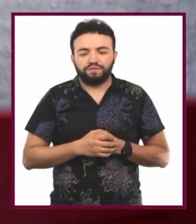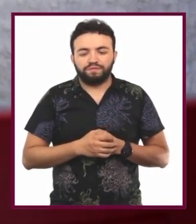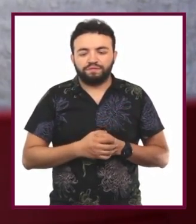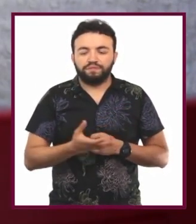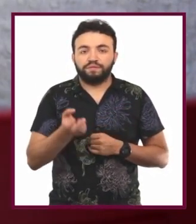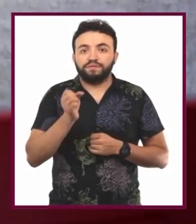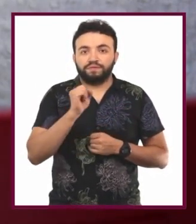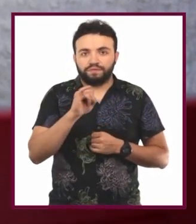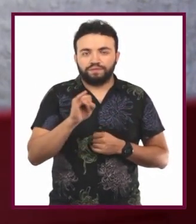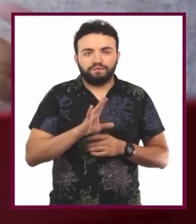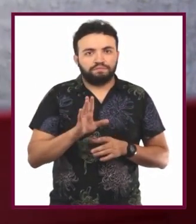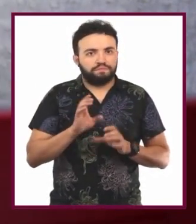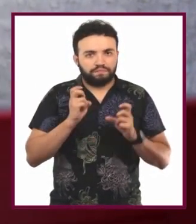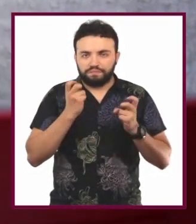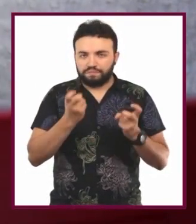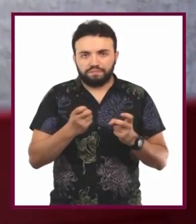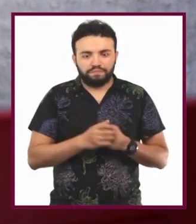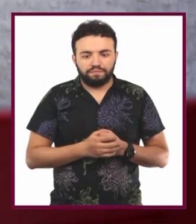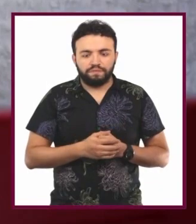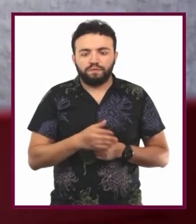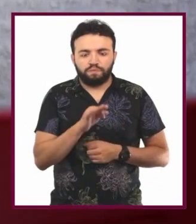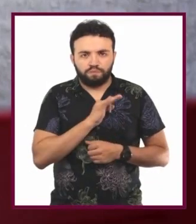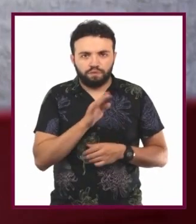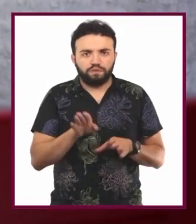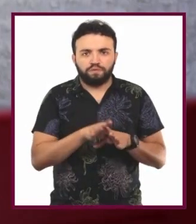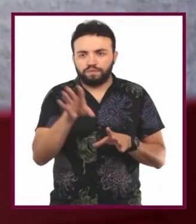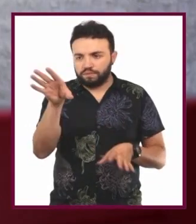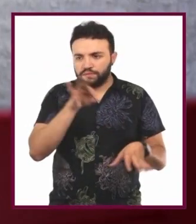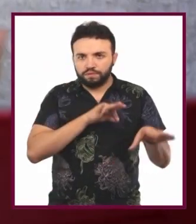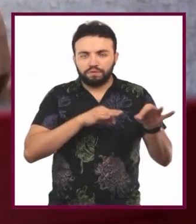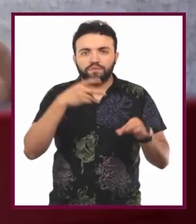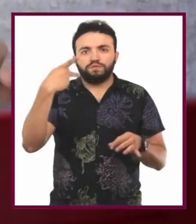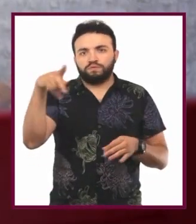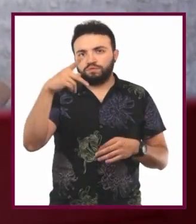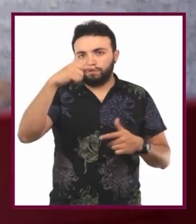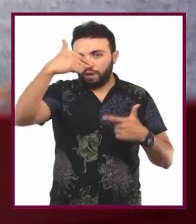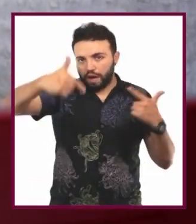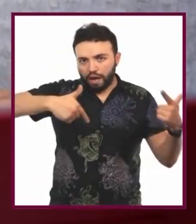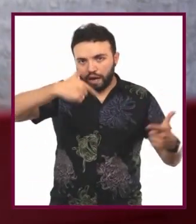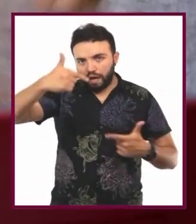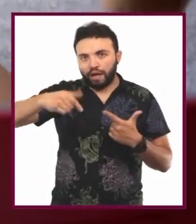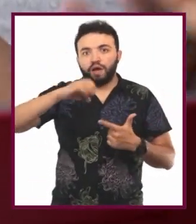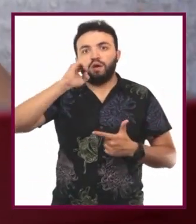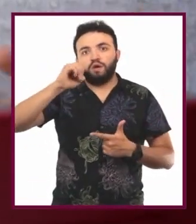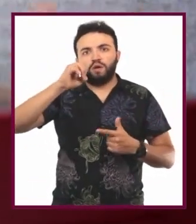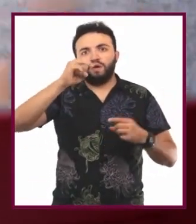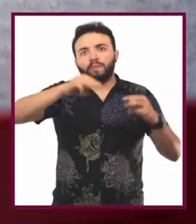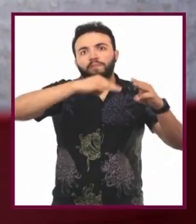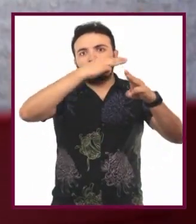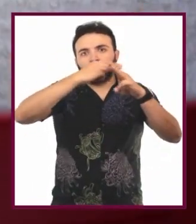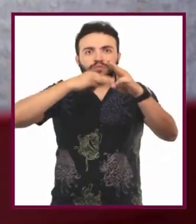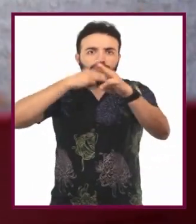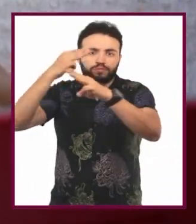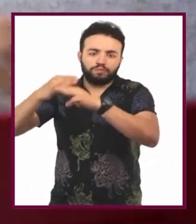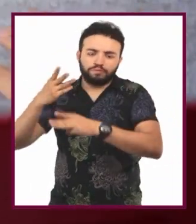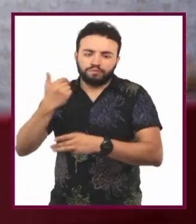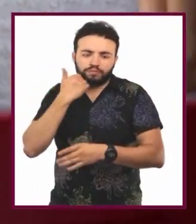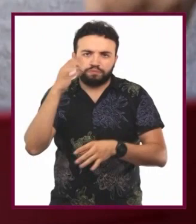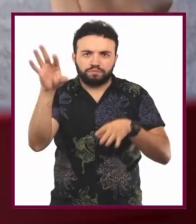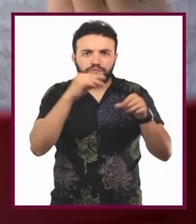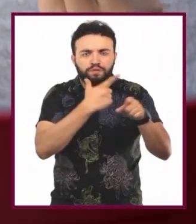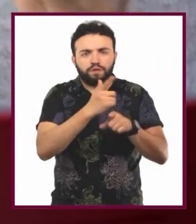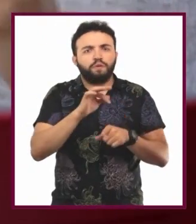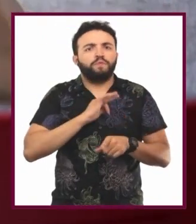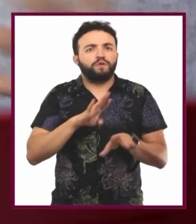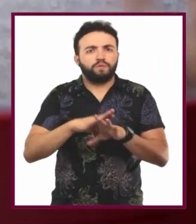Sí, exacto. Cada quien puede escoger su galaxia y su planeta. Ah, y estaría buenísimo también